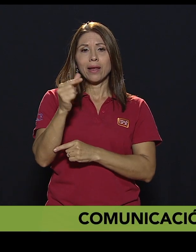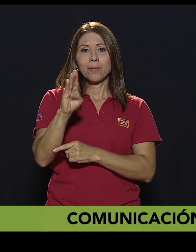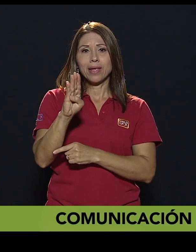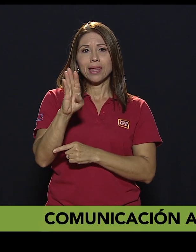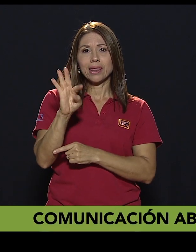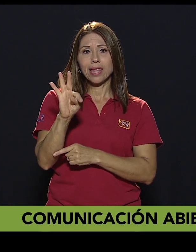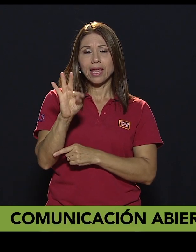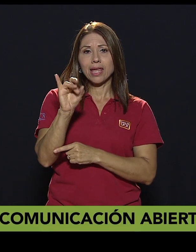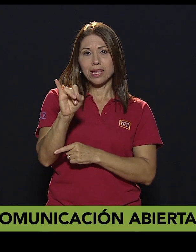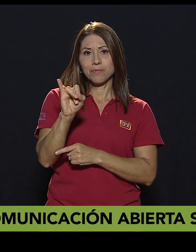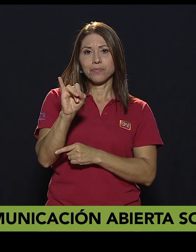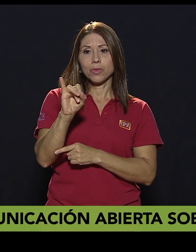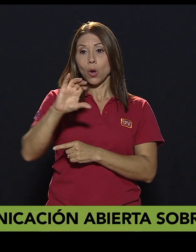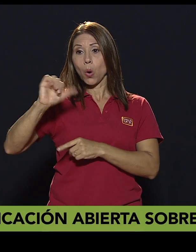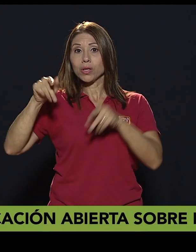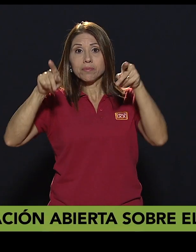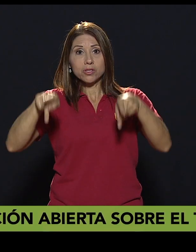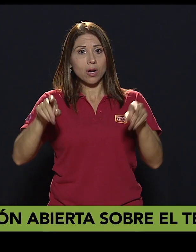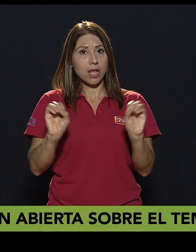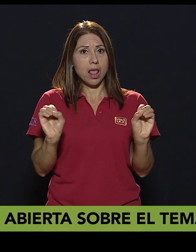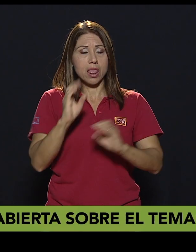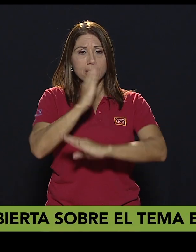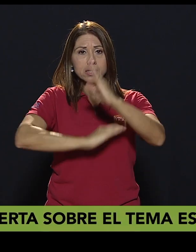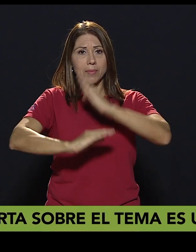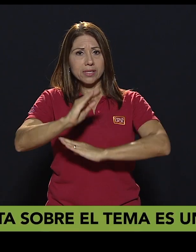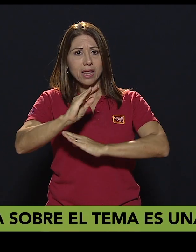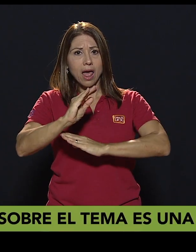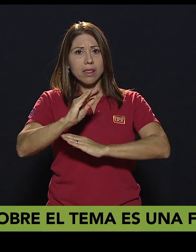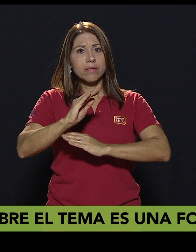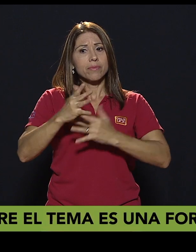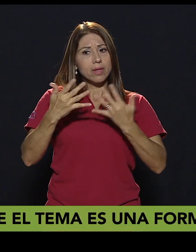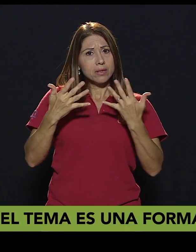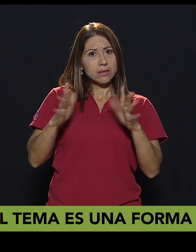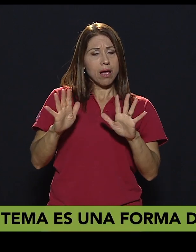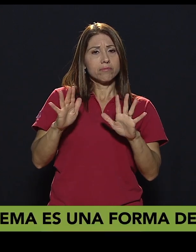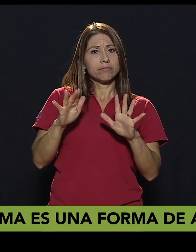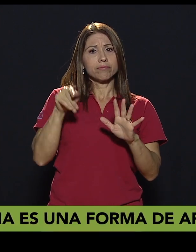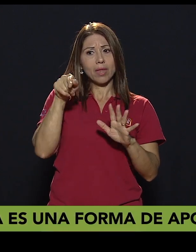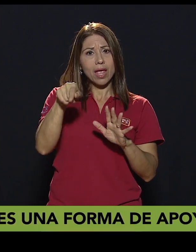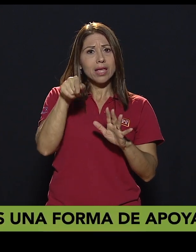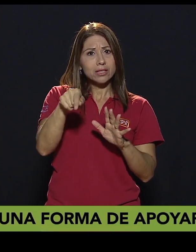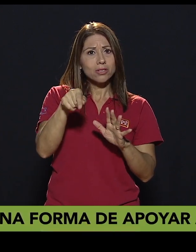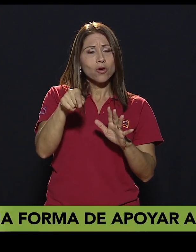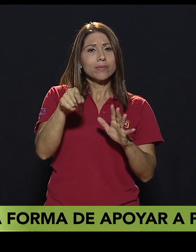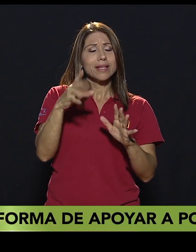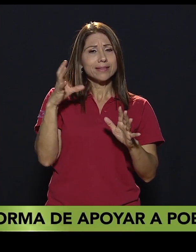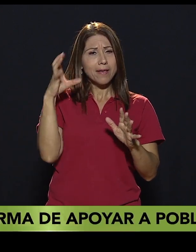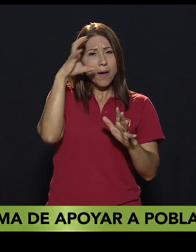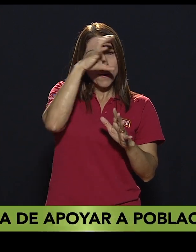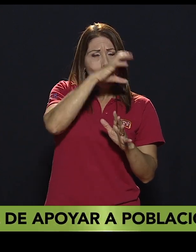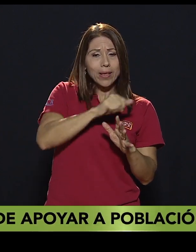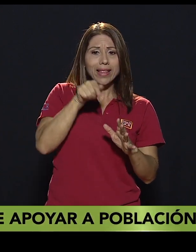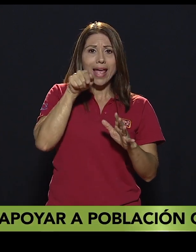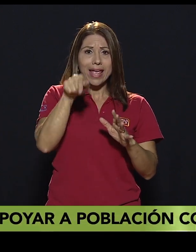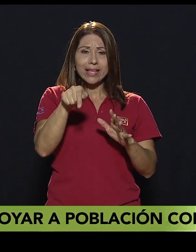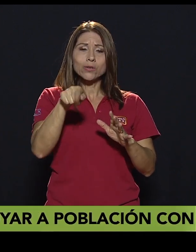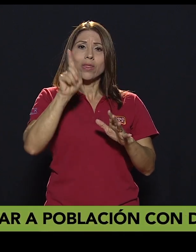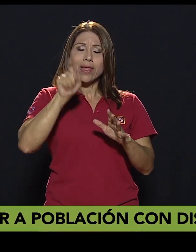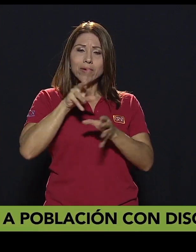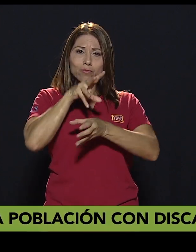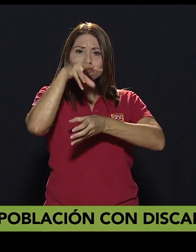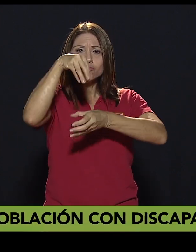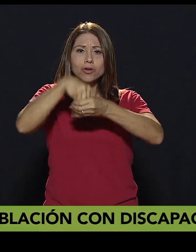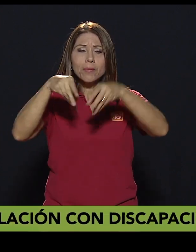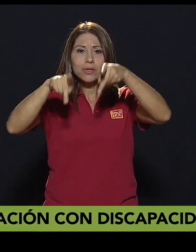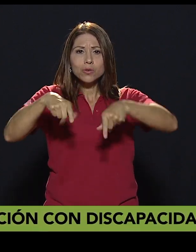las otras personas que no tienen una condición de discapacidad, ¿qué tanto en el movimiento se ha interiorizado, que ese movimiento sea inclusivo también de la persona